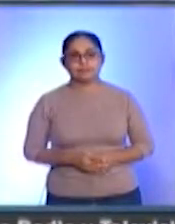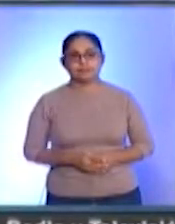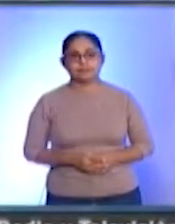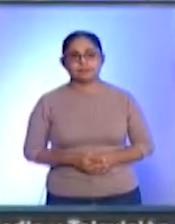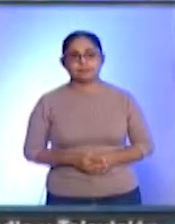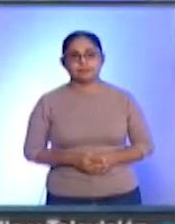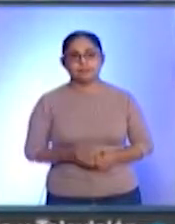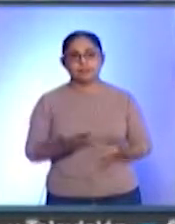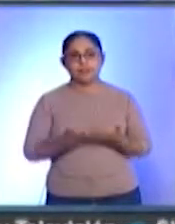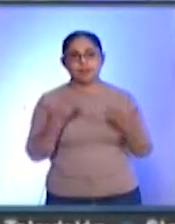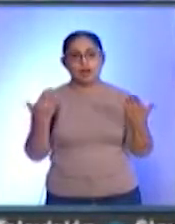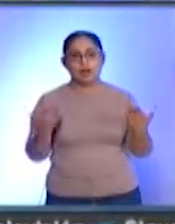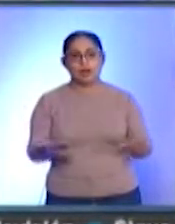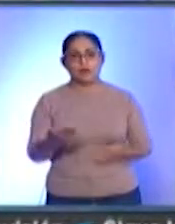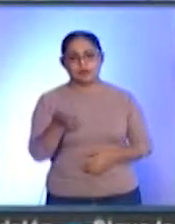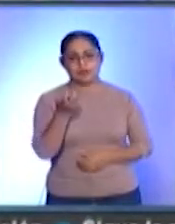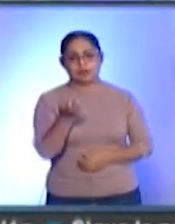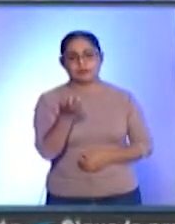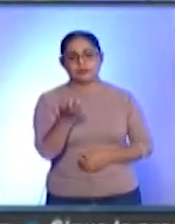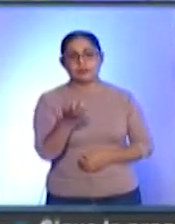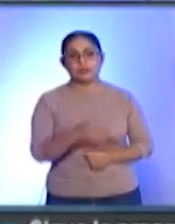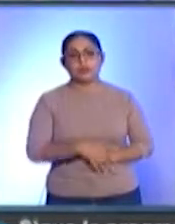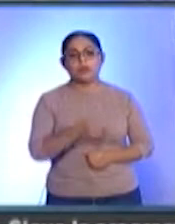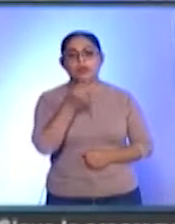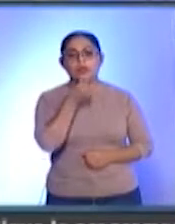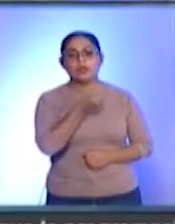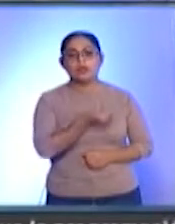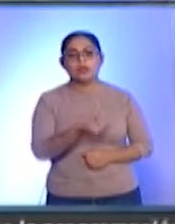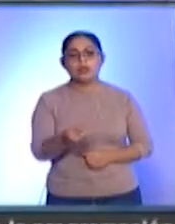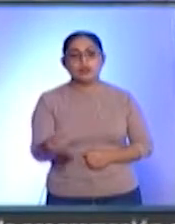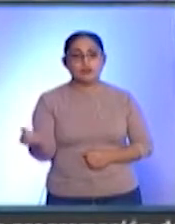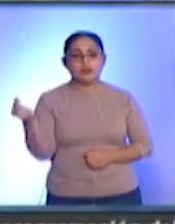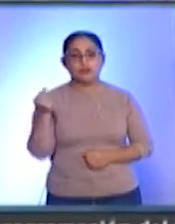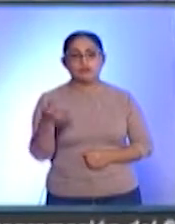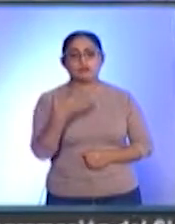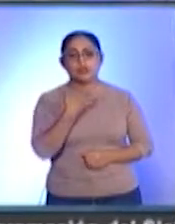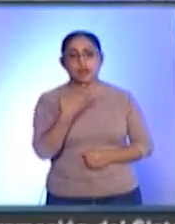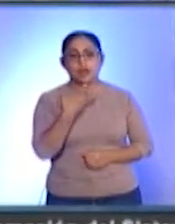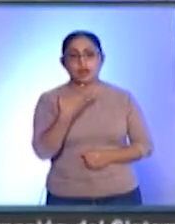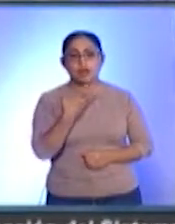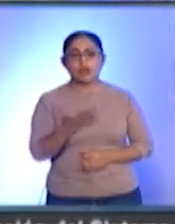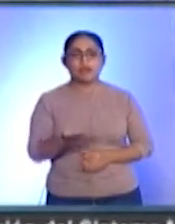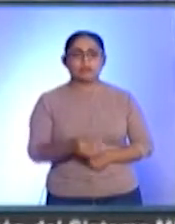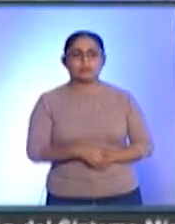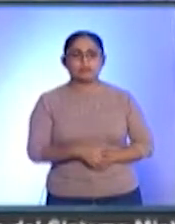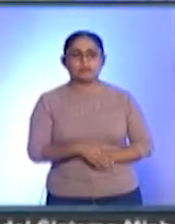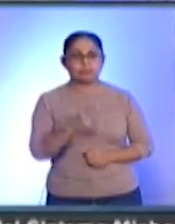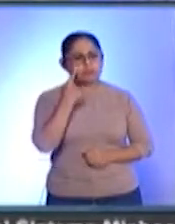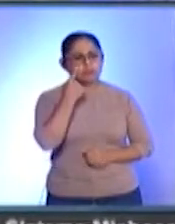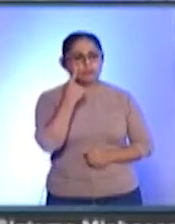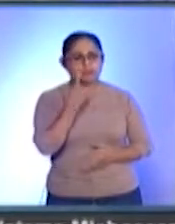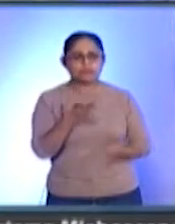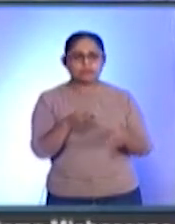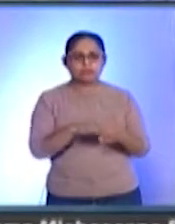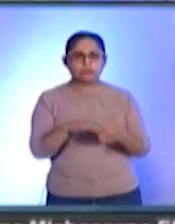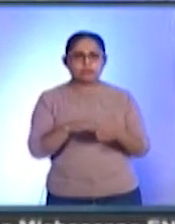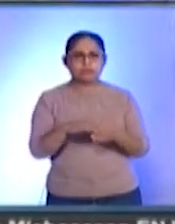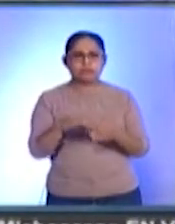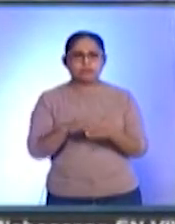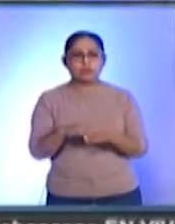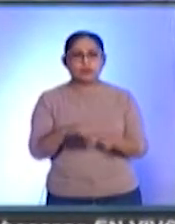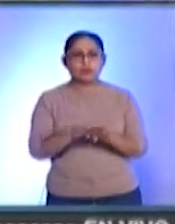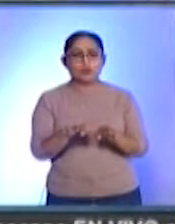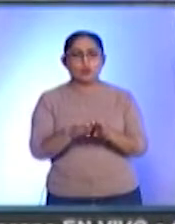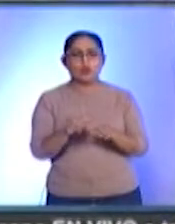En este sentido, en niños, un signo que se presenta de manera frecuente en los cuadros de